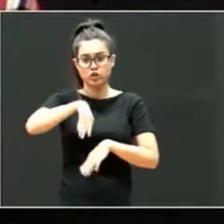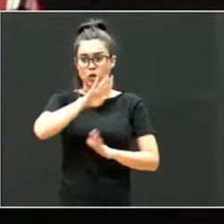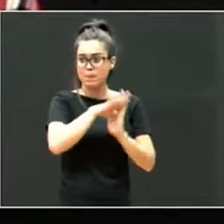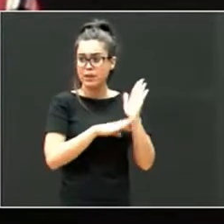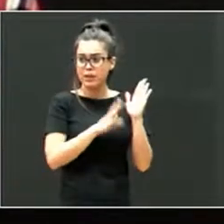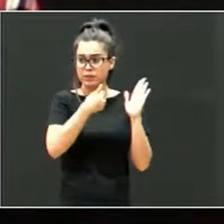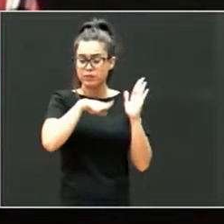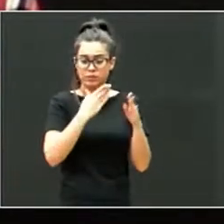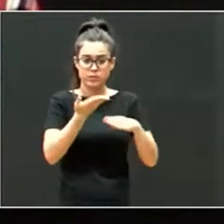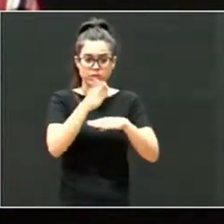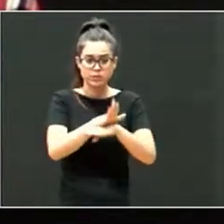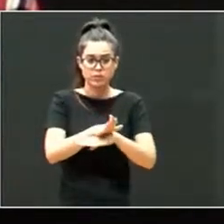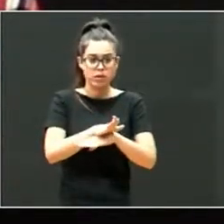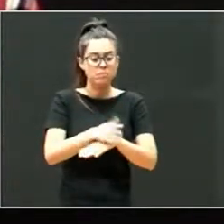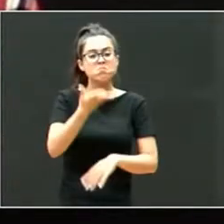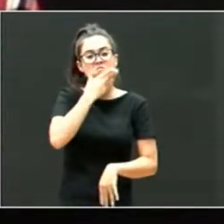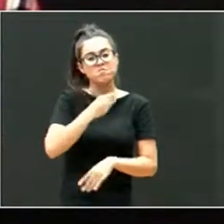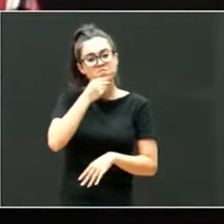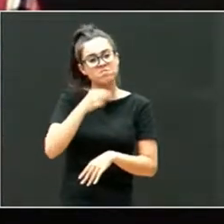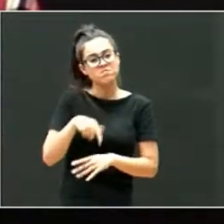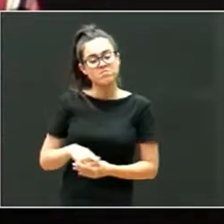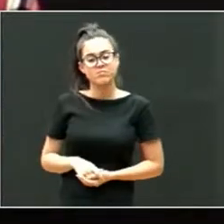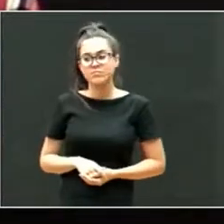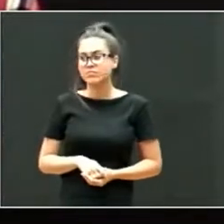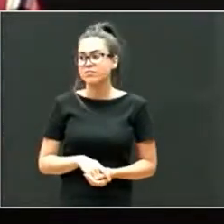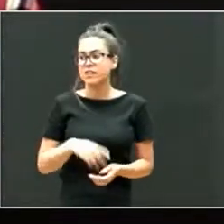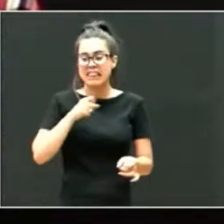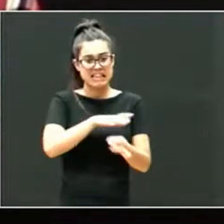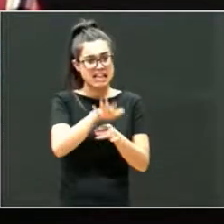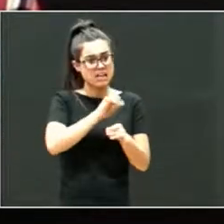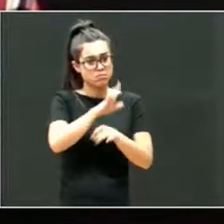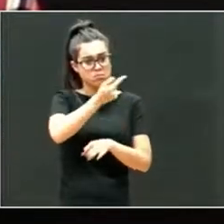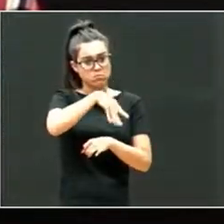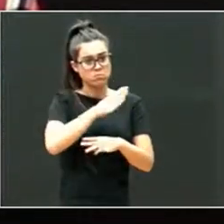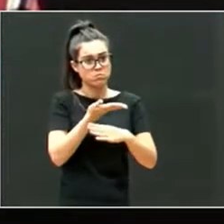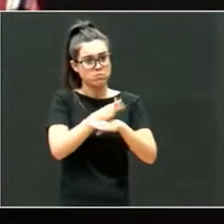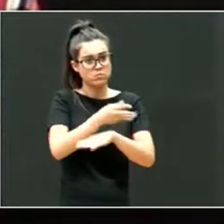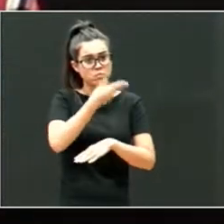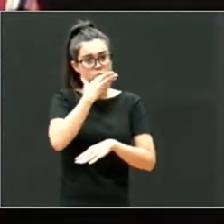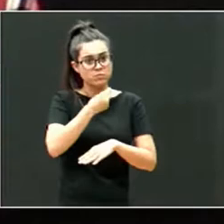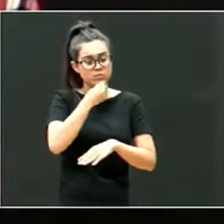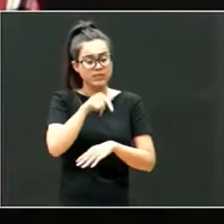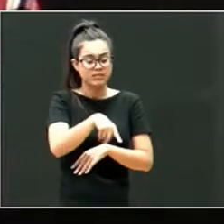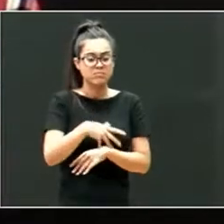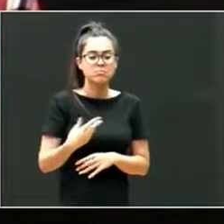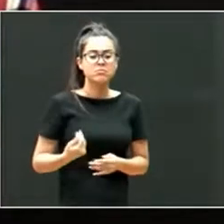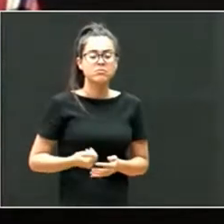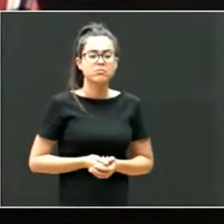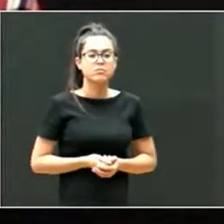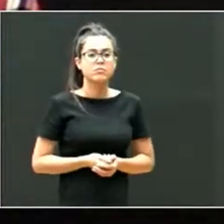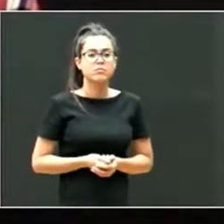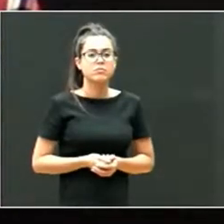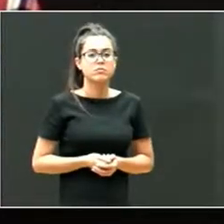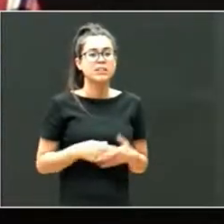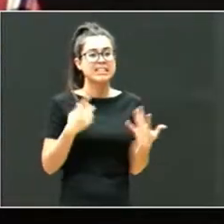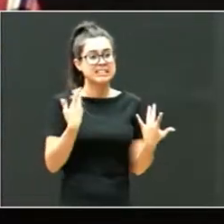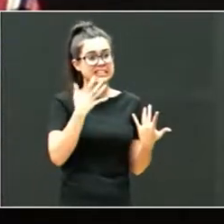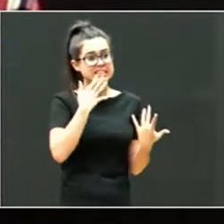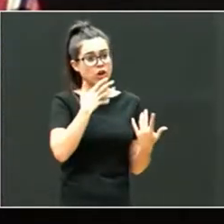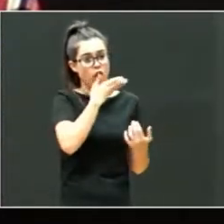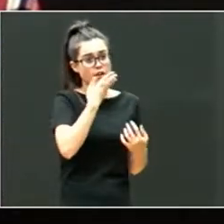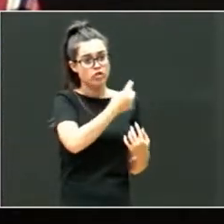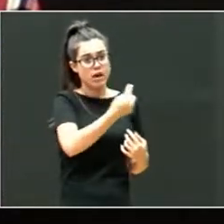Zarauz es precioso, es bueno, esto tenía que tenerlo cada colegio, y las cosas serían muy diferentes,